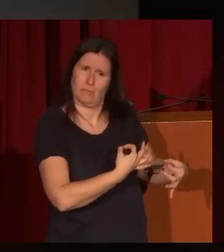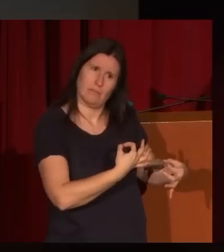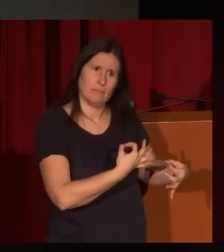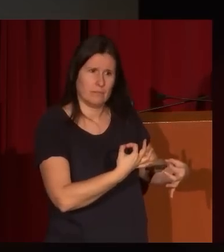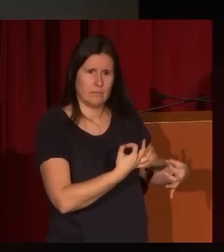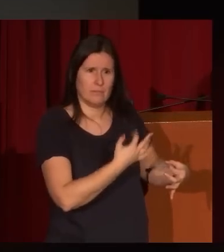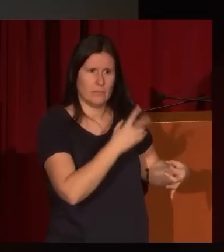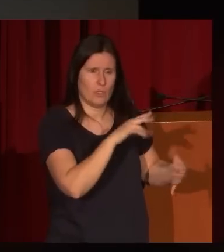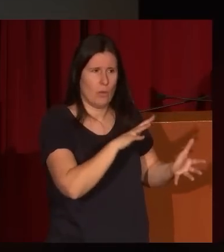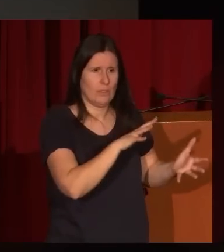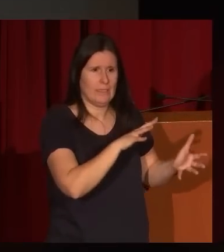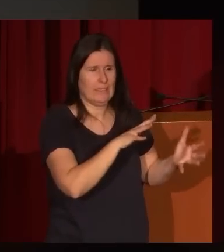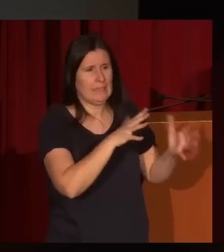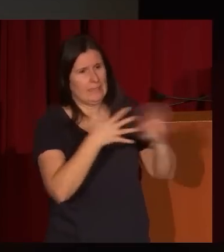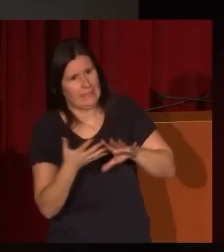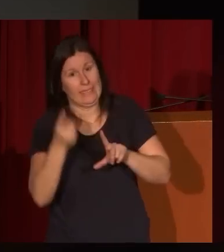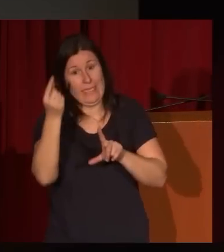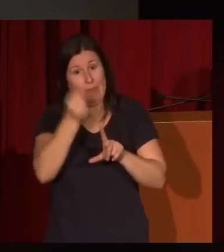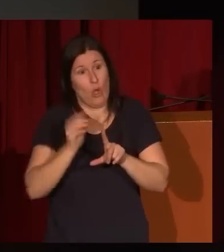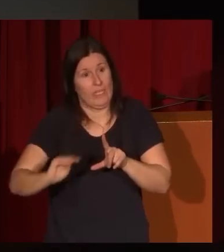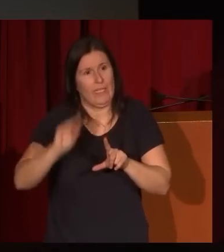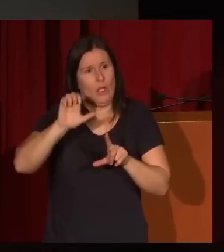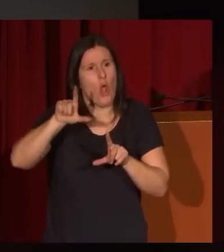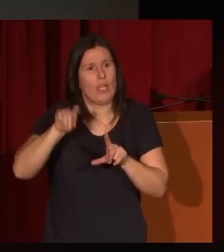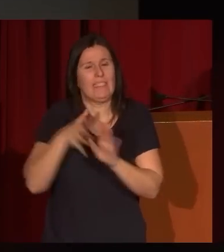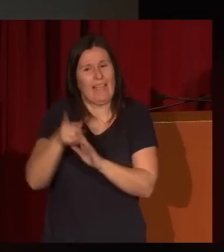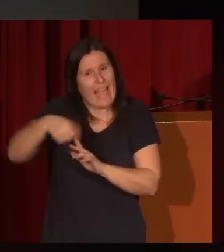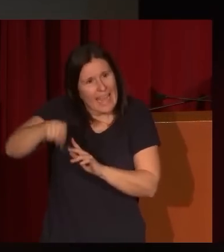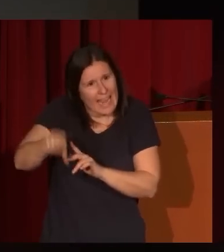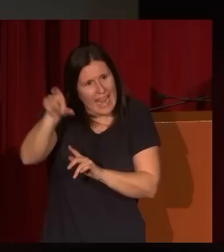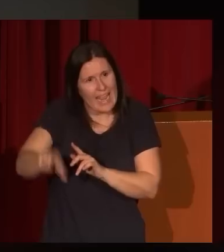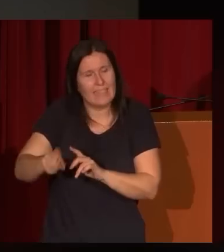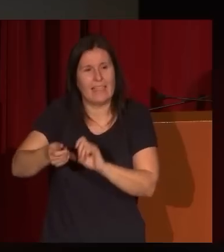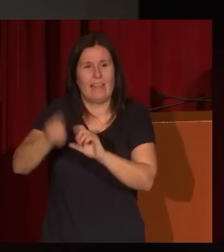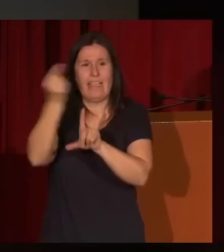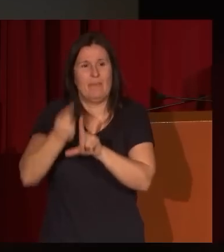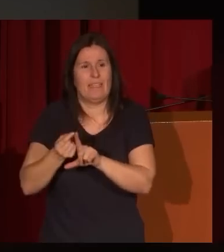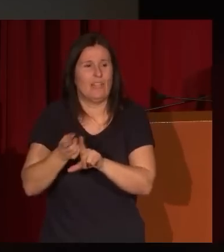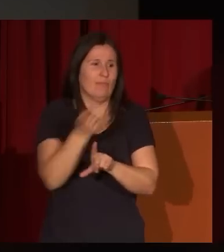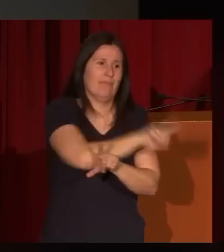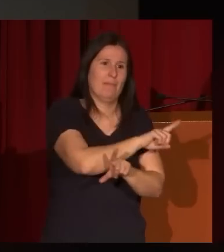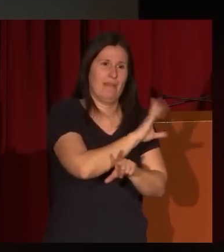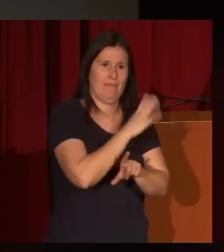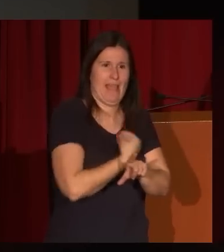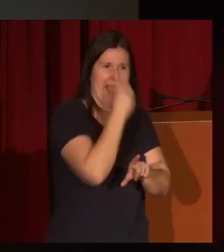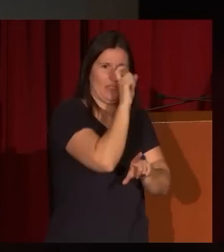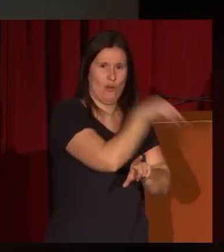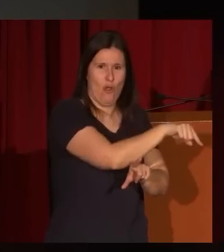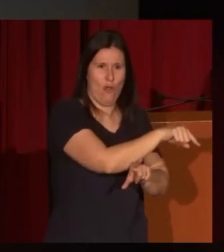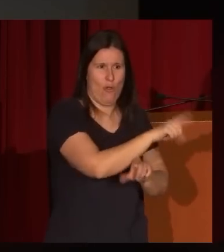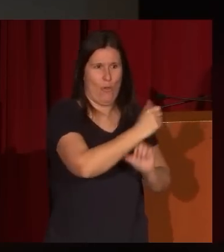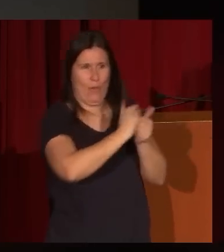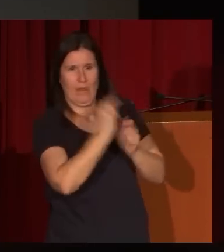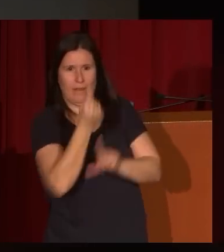traspuestos en dibujos de Eugenio Lucas, imitando la grafía del maestro. Imagínense ustedes